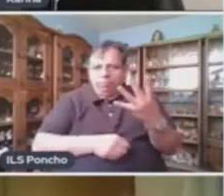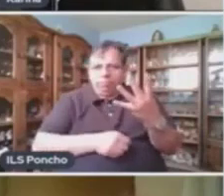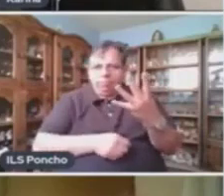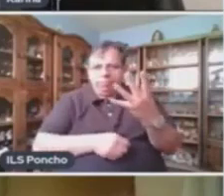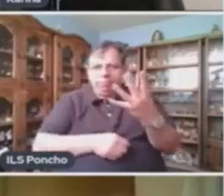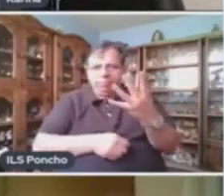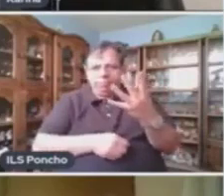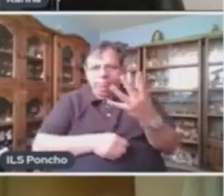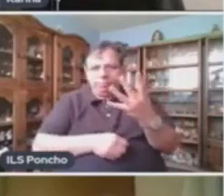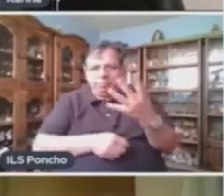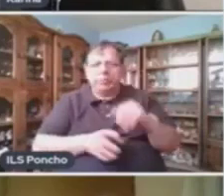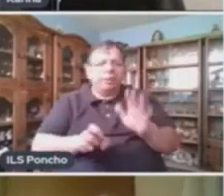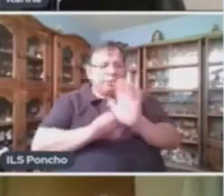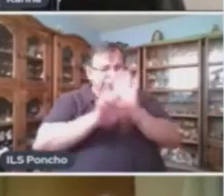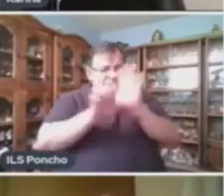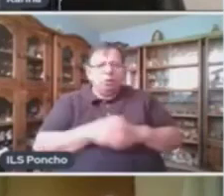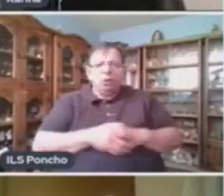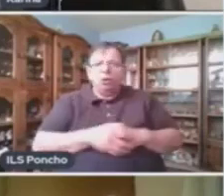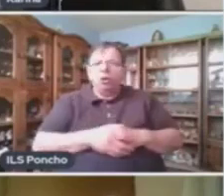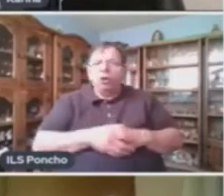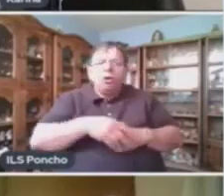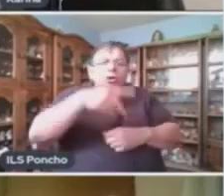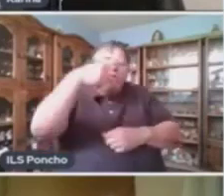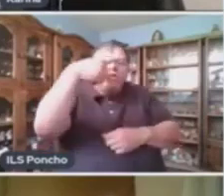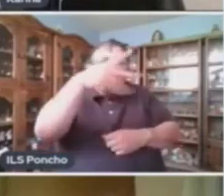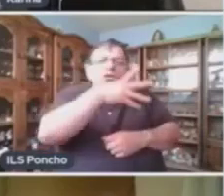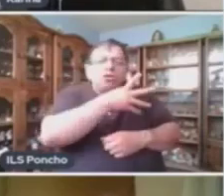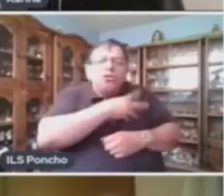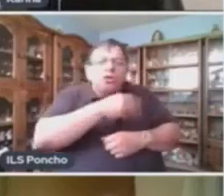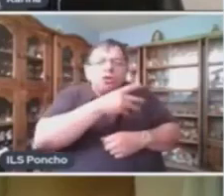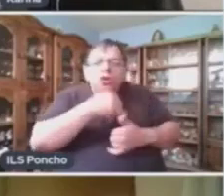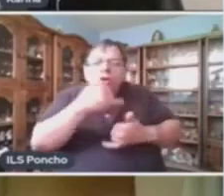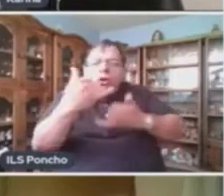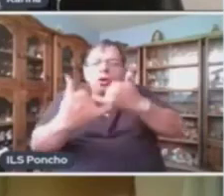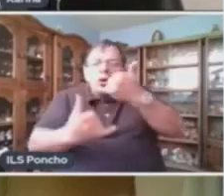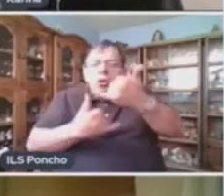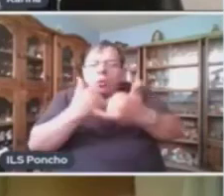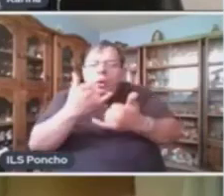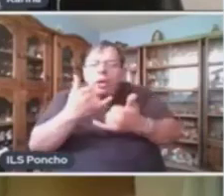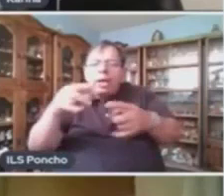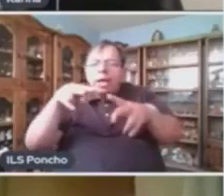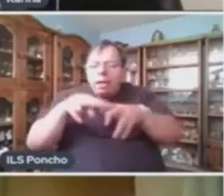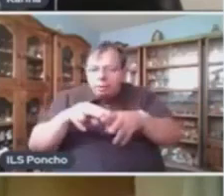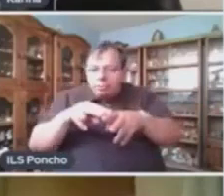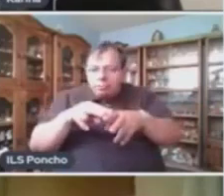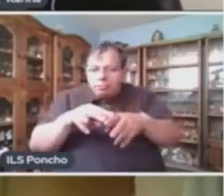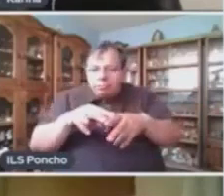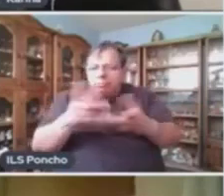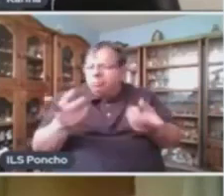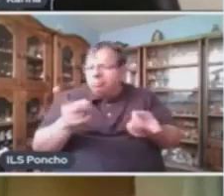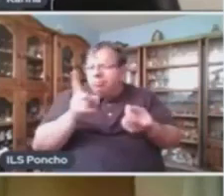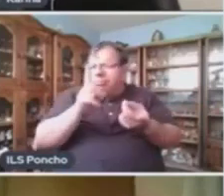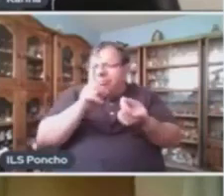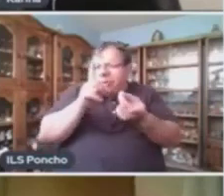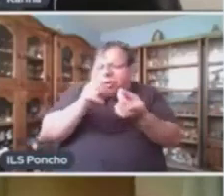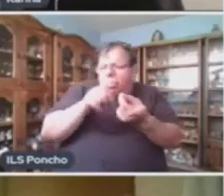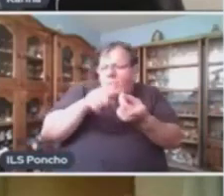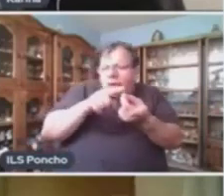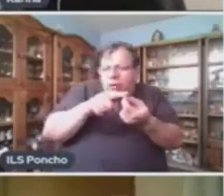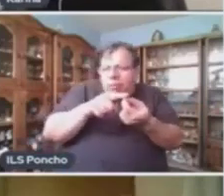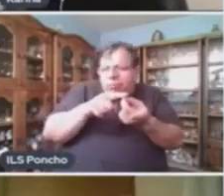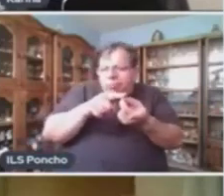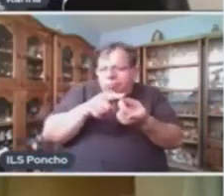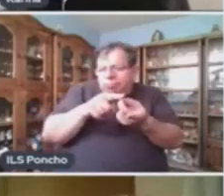Su hijo juega En el jardín Aquí nos está indicando El lugar donde se realiza La acción Puede ser en el